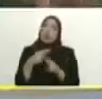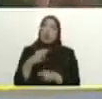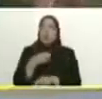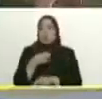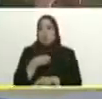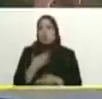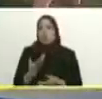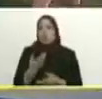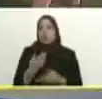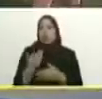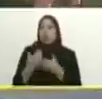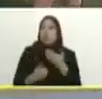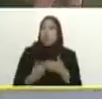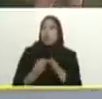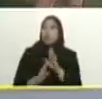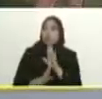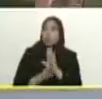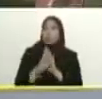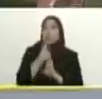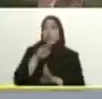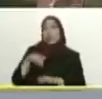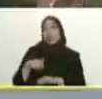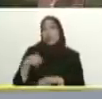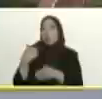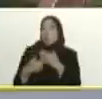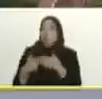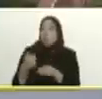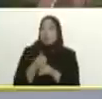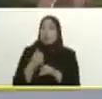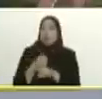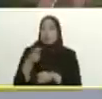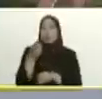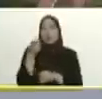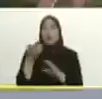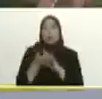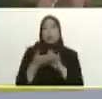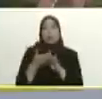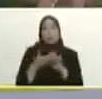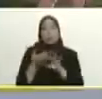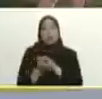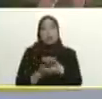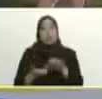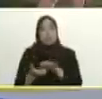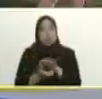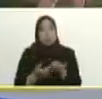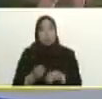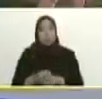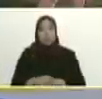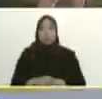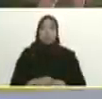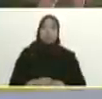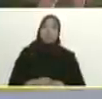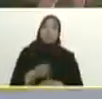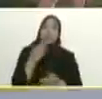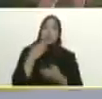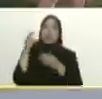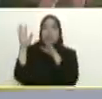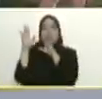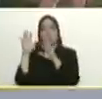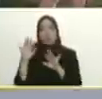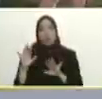salir adelante y encontrar siempre soluciones a los problemas que van surgiendo que Dios me lo bendiga hasta pronto